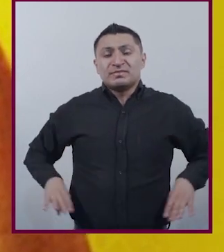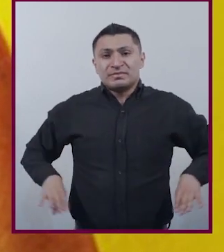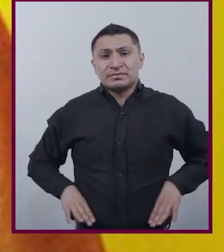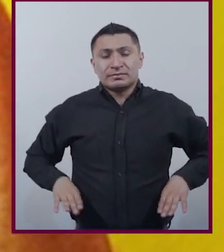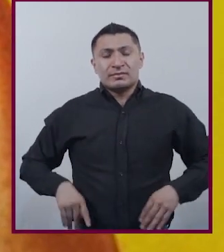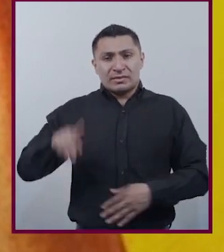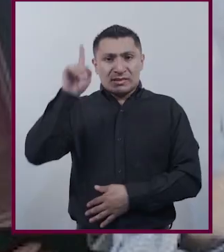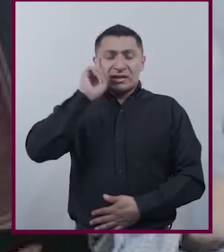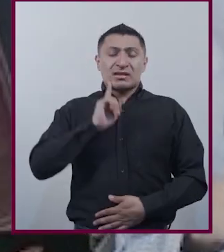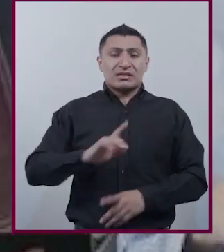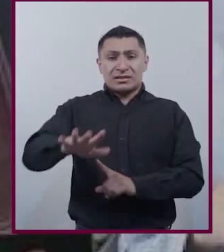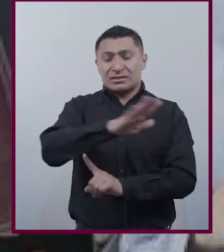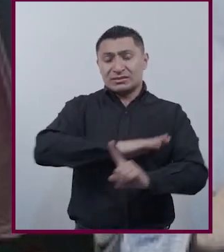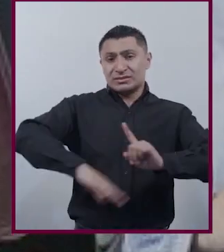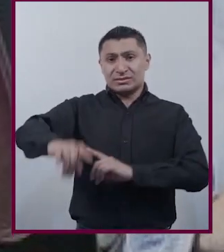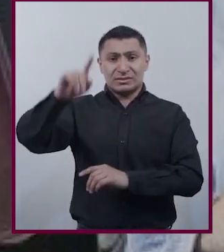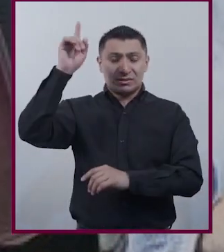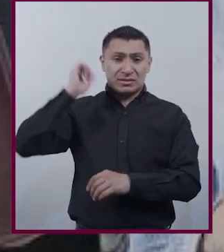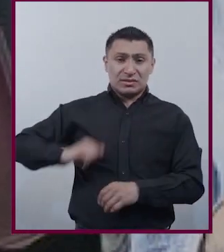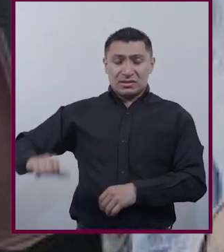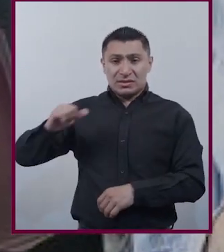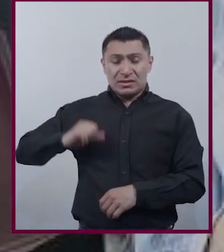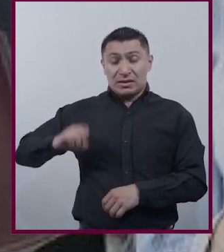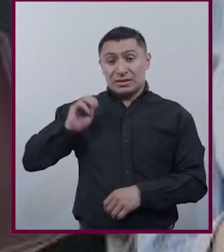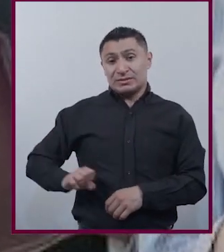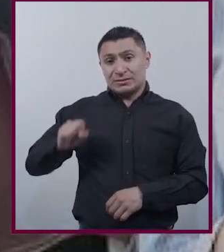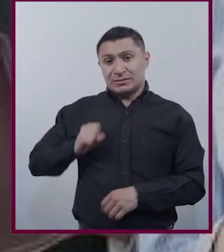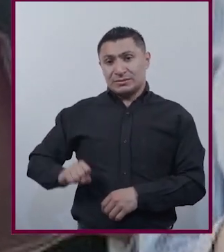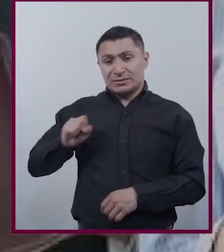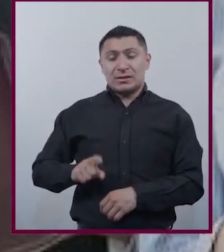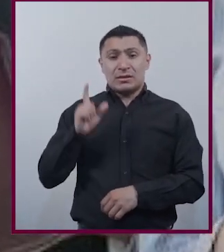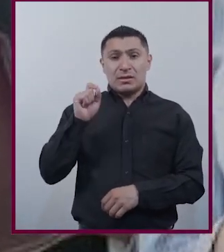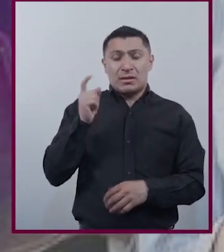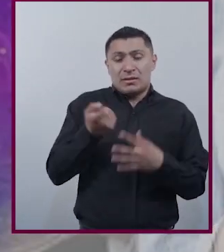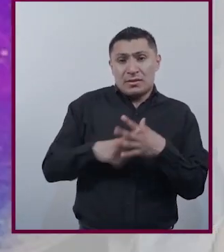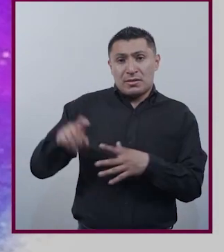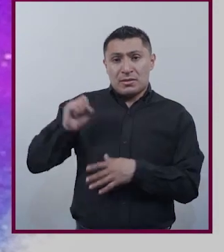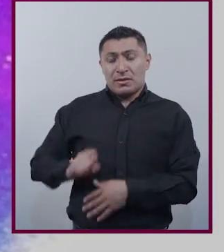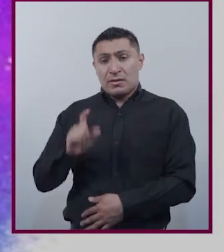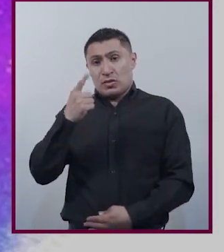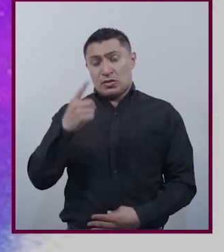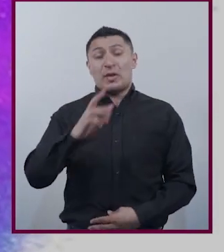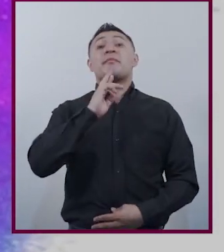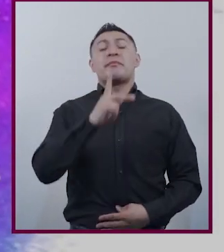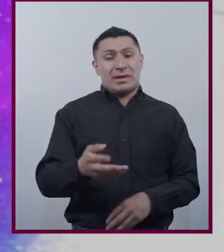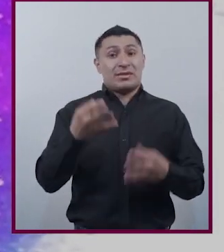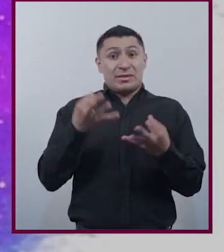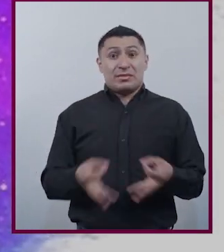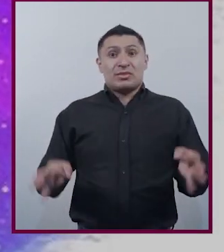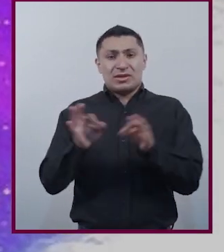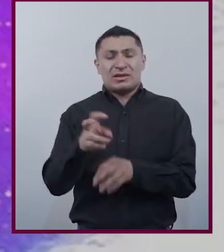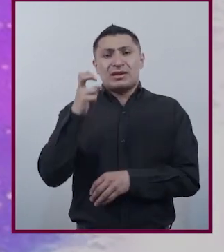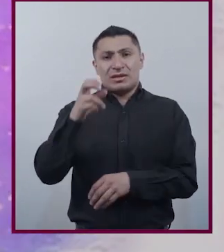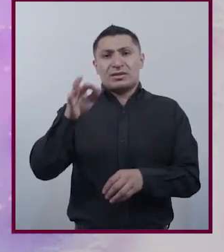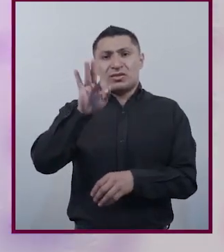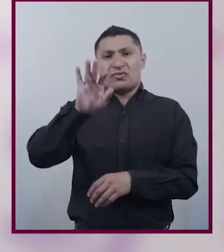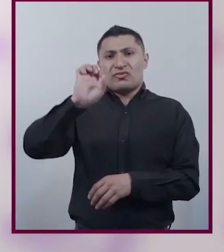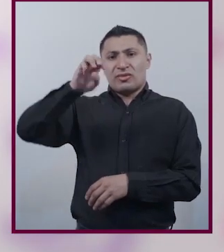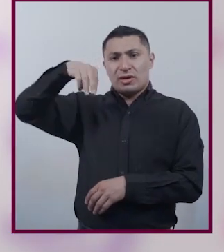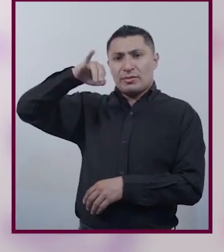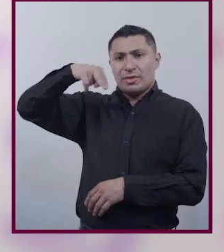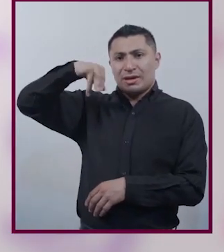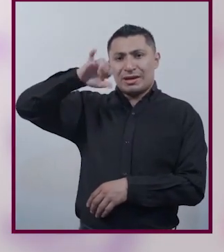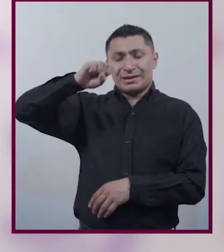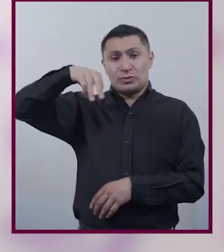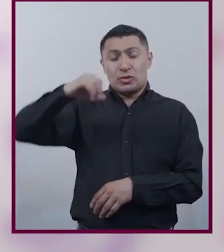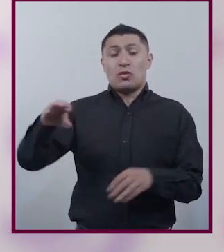finales del siglo XX y principios del XXI han mejorado notablemente Se lo debemos al feminismo, el movimiento social